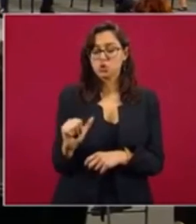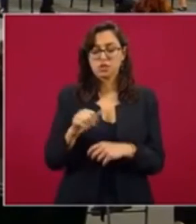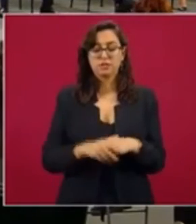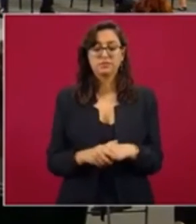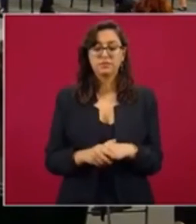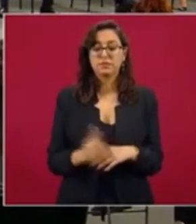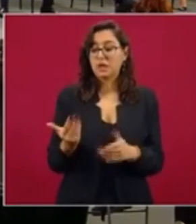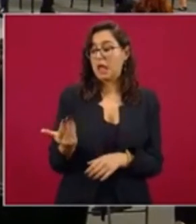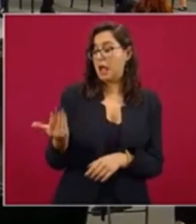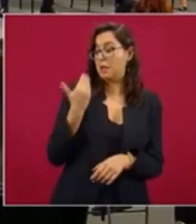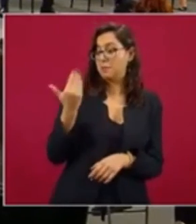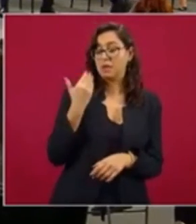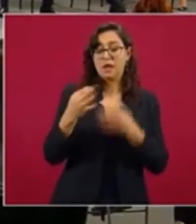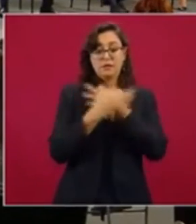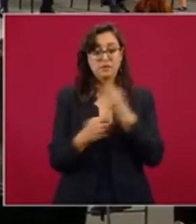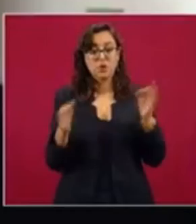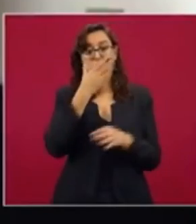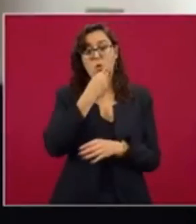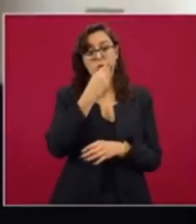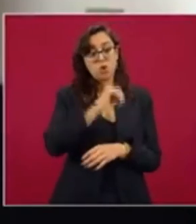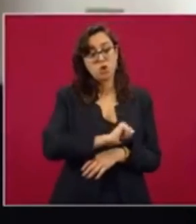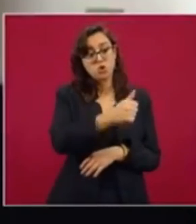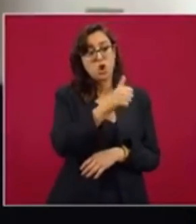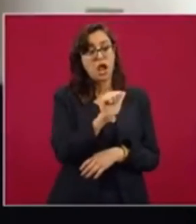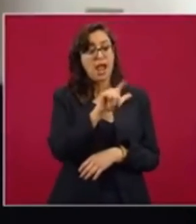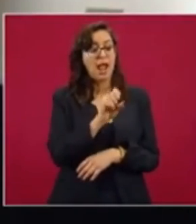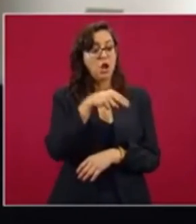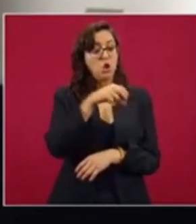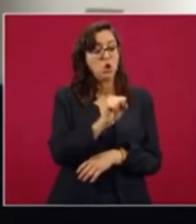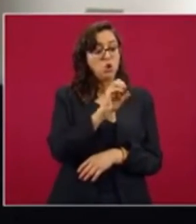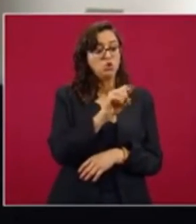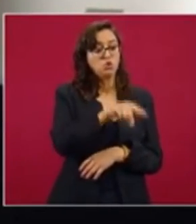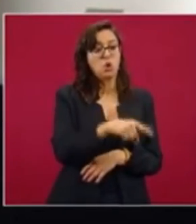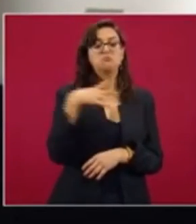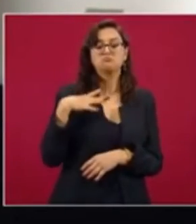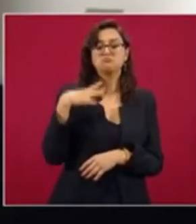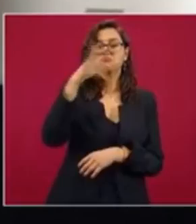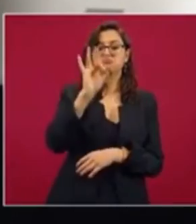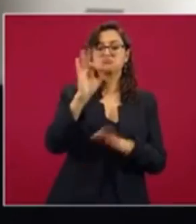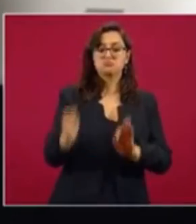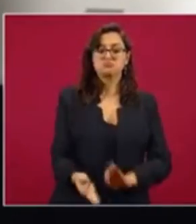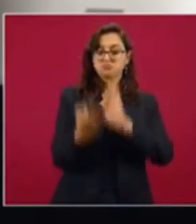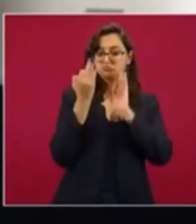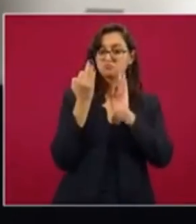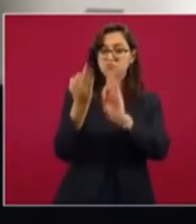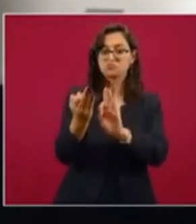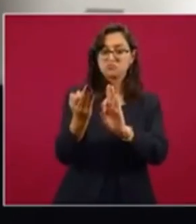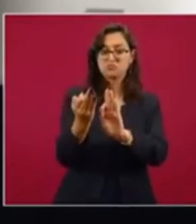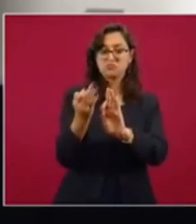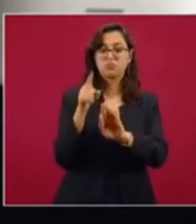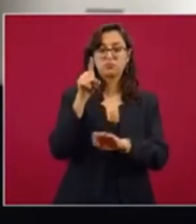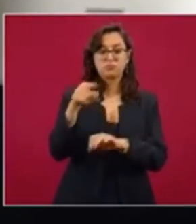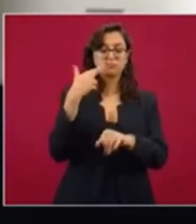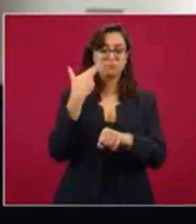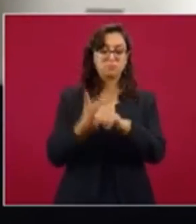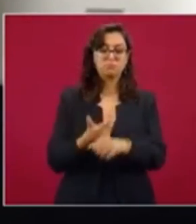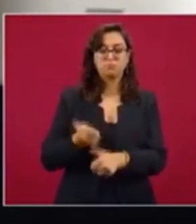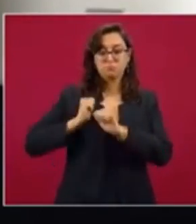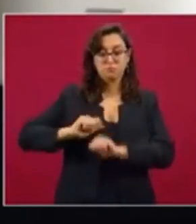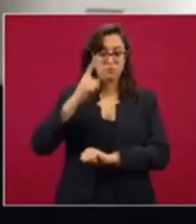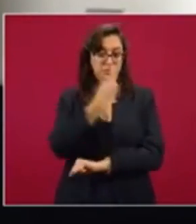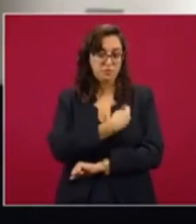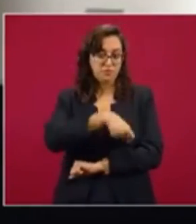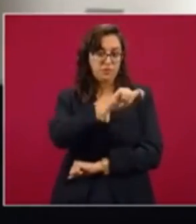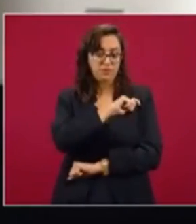Le va a conocer hace apenas unos días que Alonso Ancira, bueno, se presenta voluntariamente ante, pues, las instancias correspondientes en España